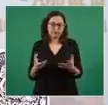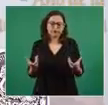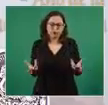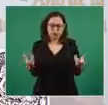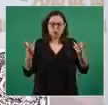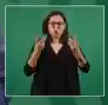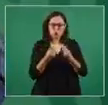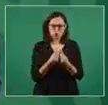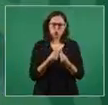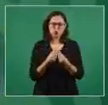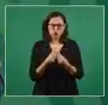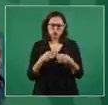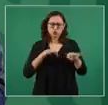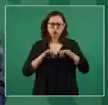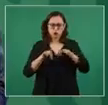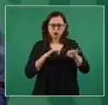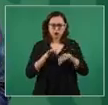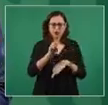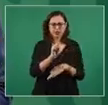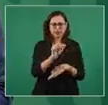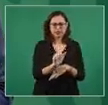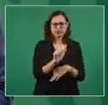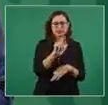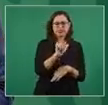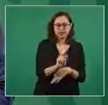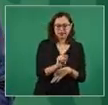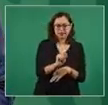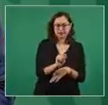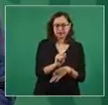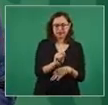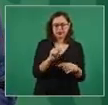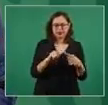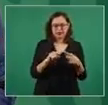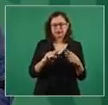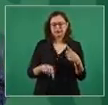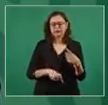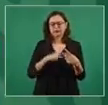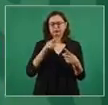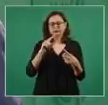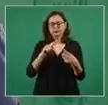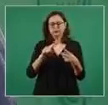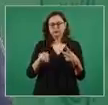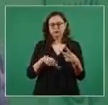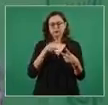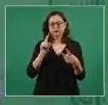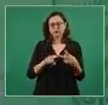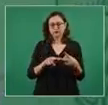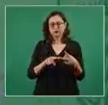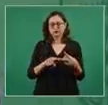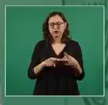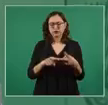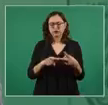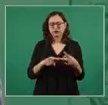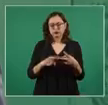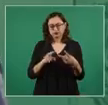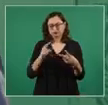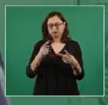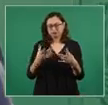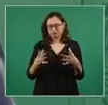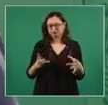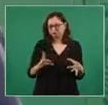desde luego depende de la Secretaría de Hacienda, sin embargo, en lo operativo